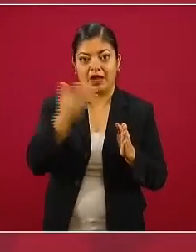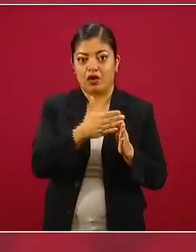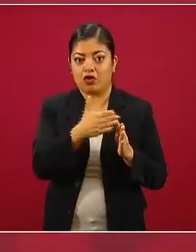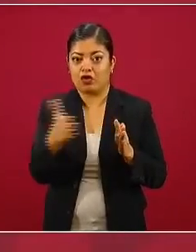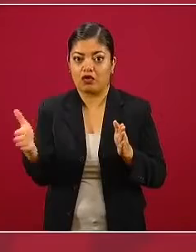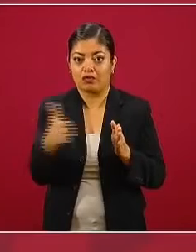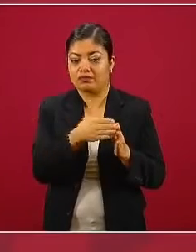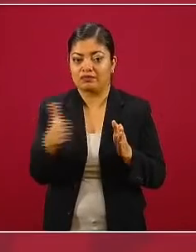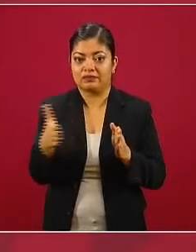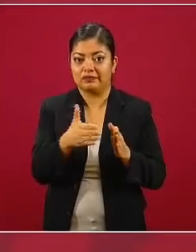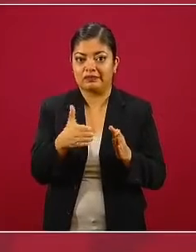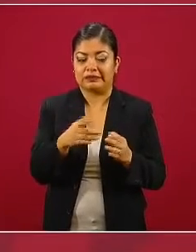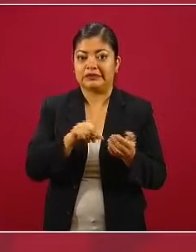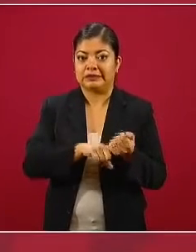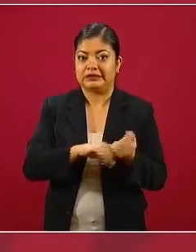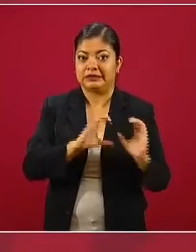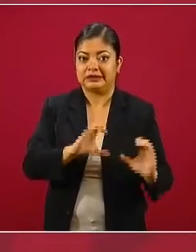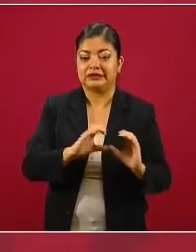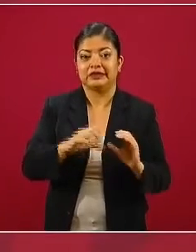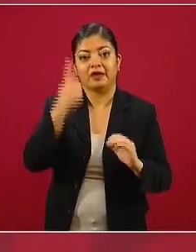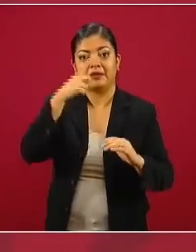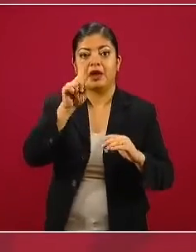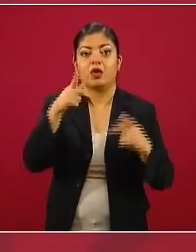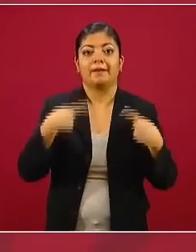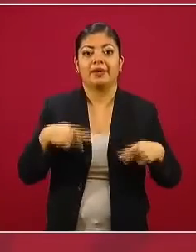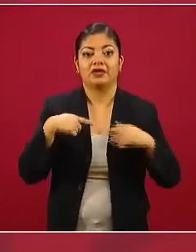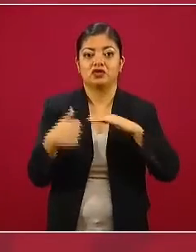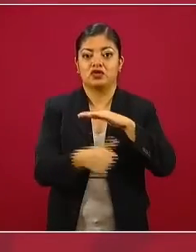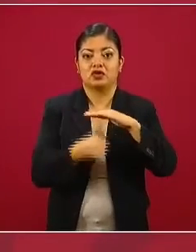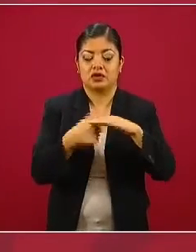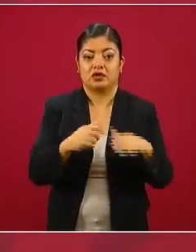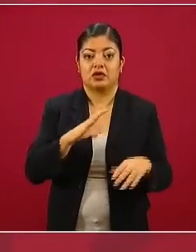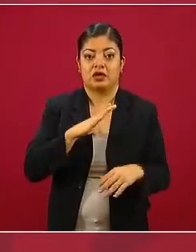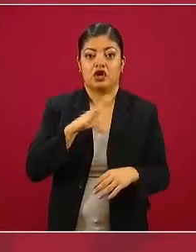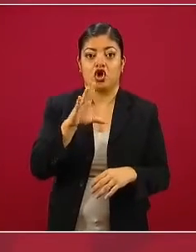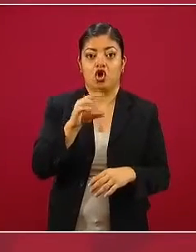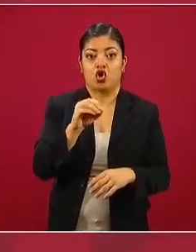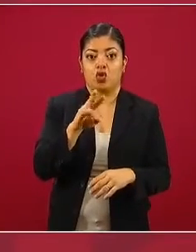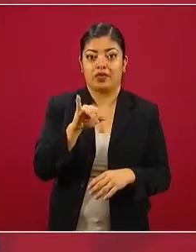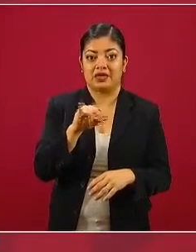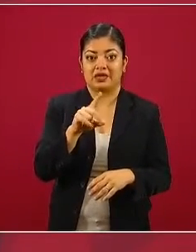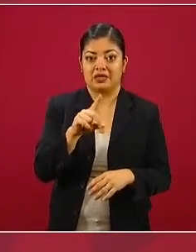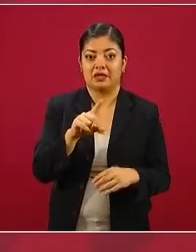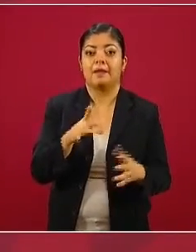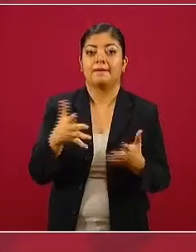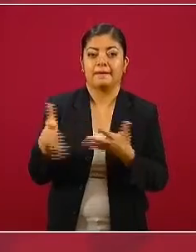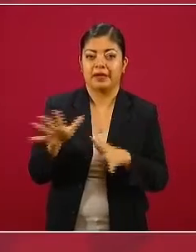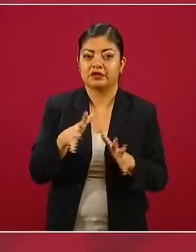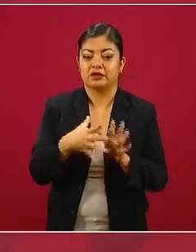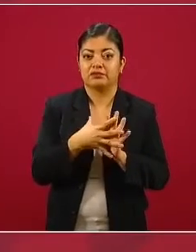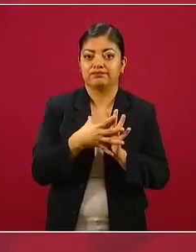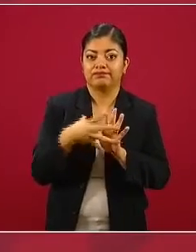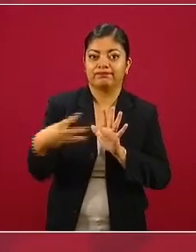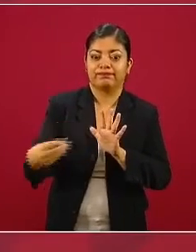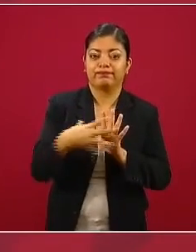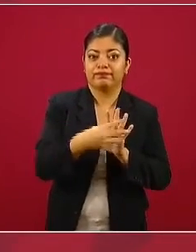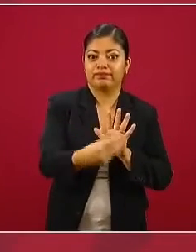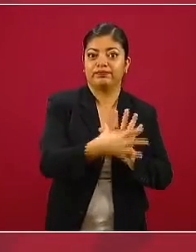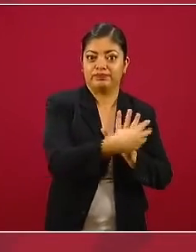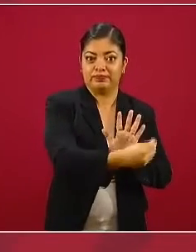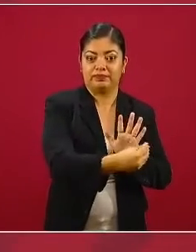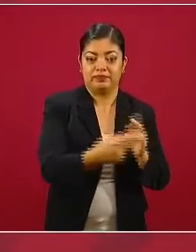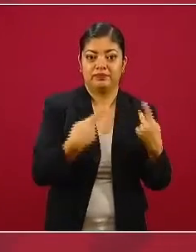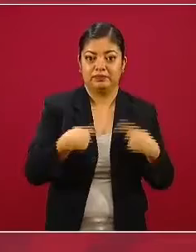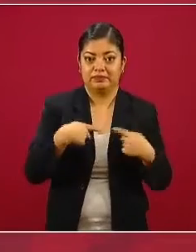duración media del periodo de aislamiento de una persona con COVID, es el tiempo que dura la contagiosidad de esta